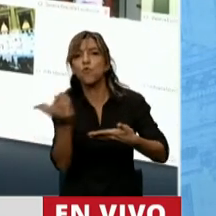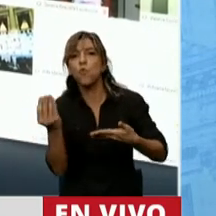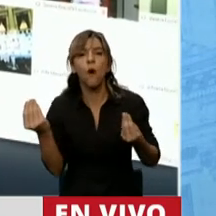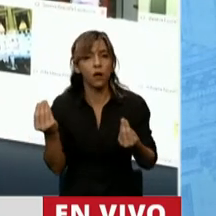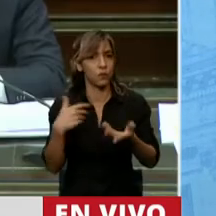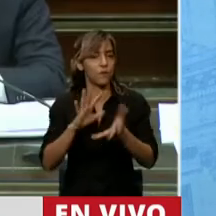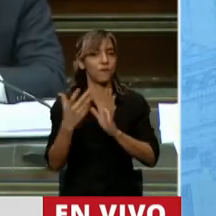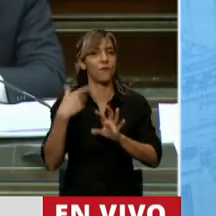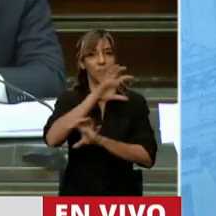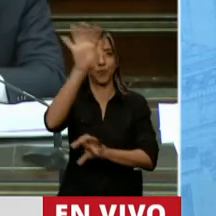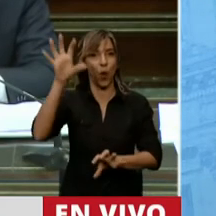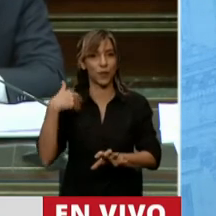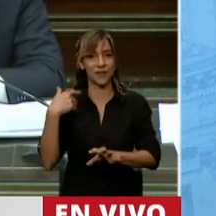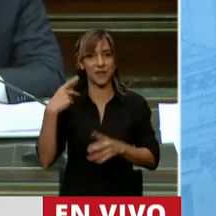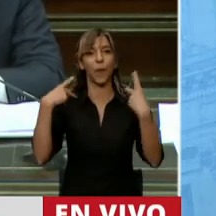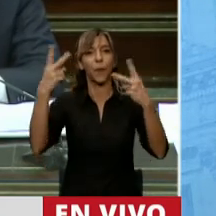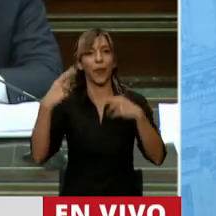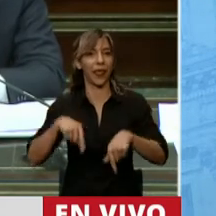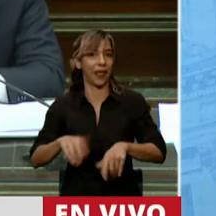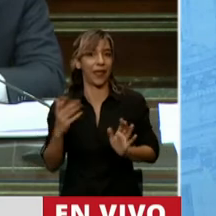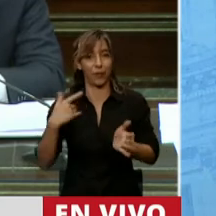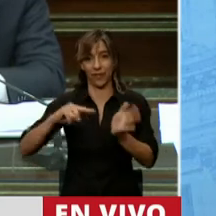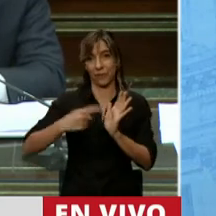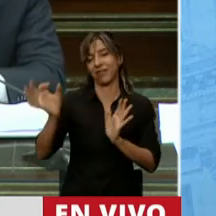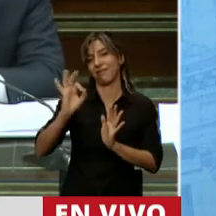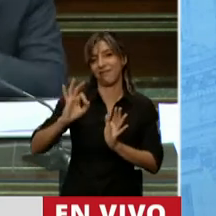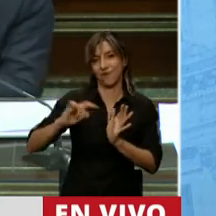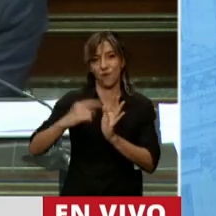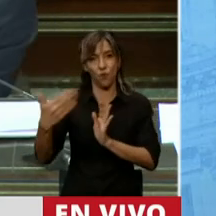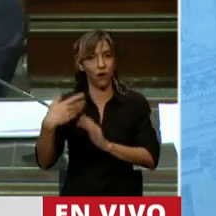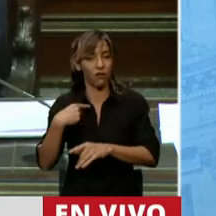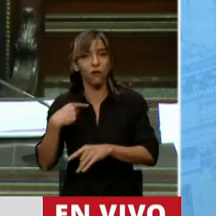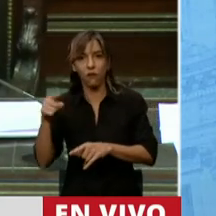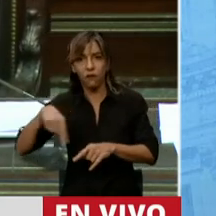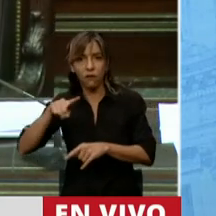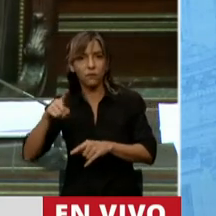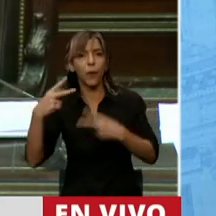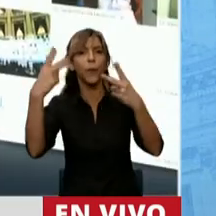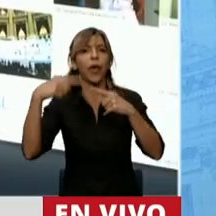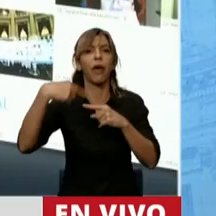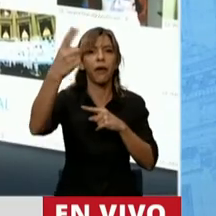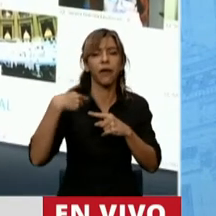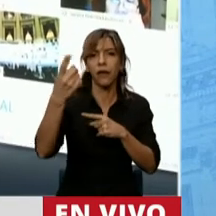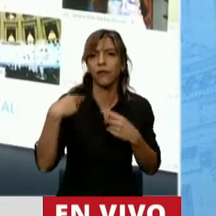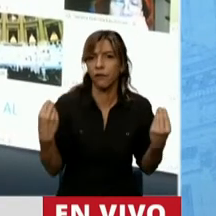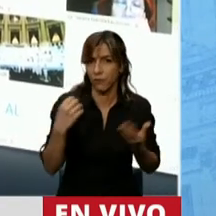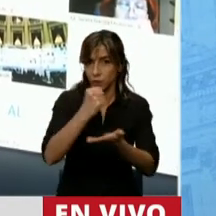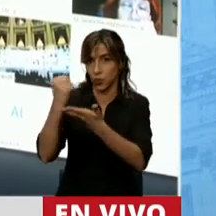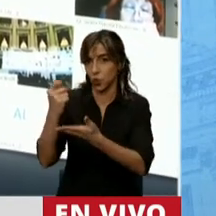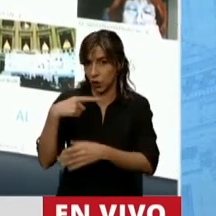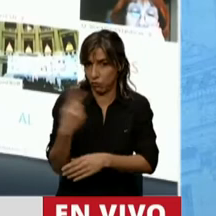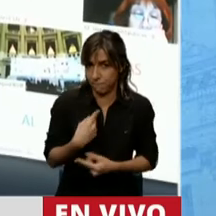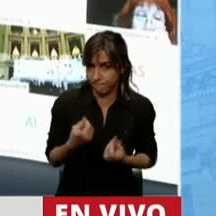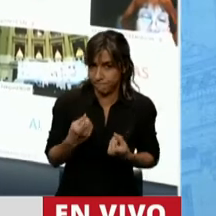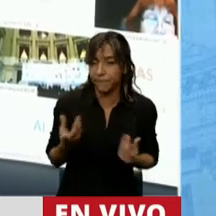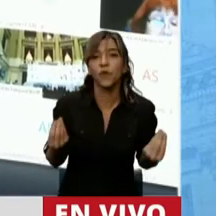Porque lamentablemente con esta situación el transporte público en el interior está muy mal, señor Ministro. Y en esto yo